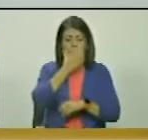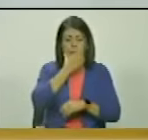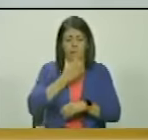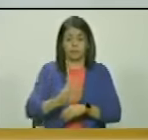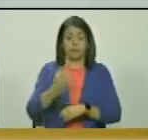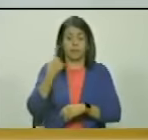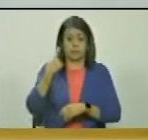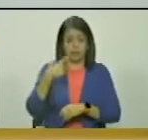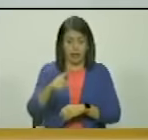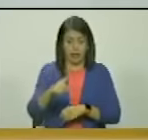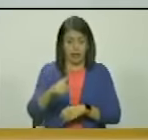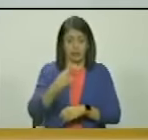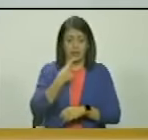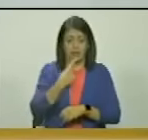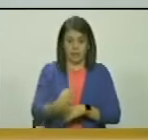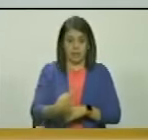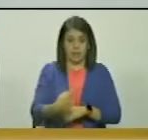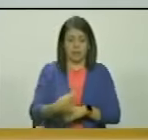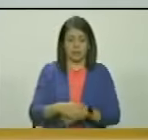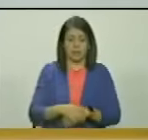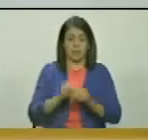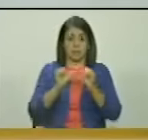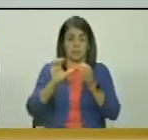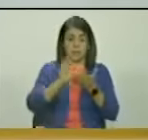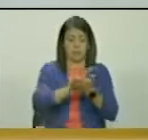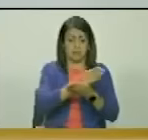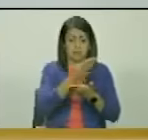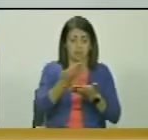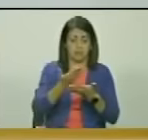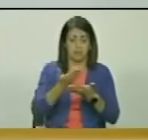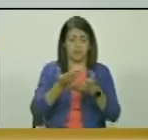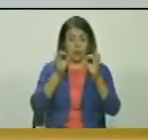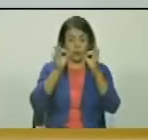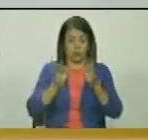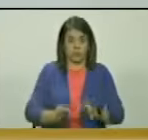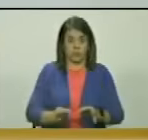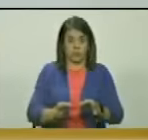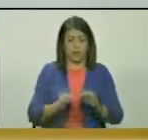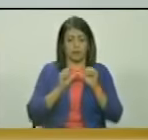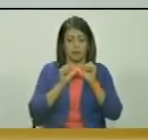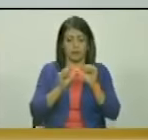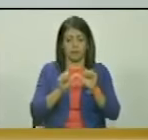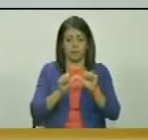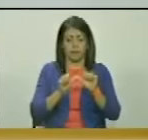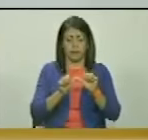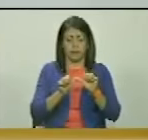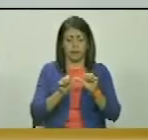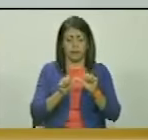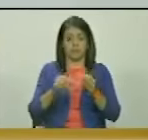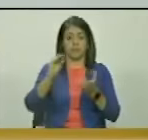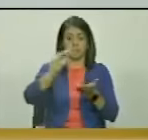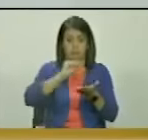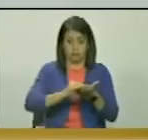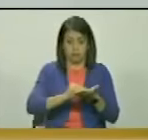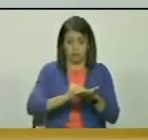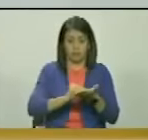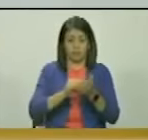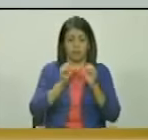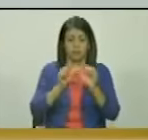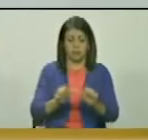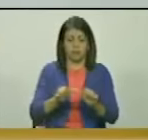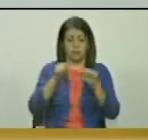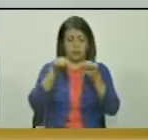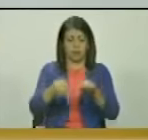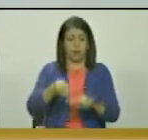diciembre ratifique yo propongo quitar que se declara y establezcamos que se ratifica el